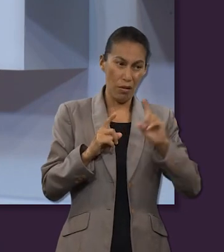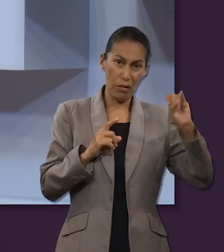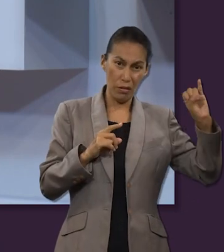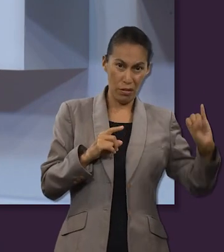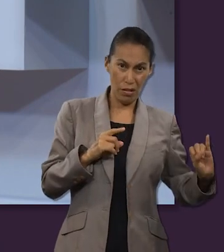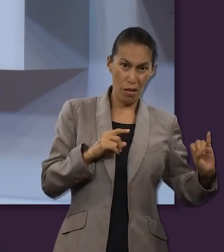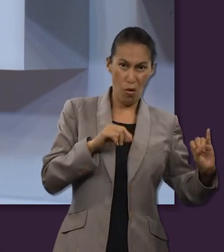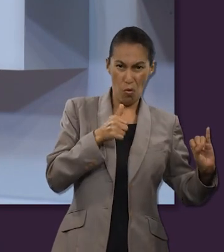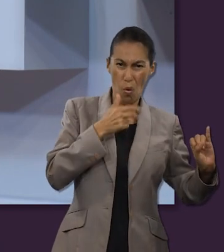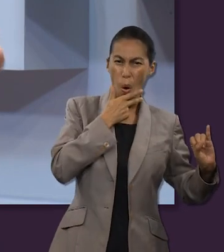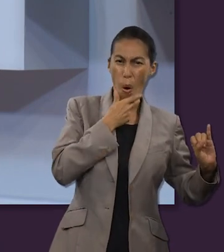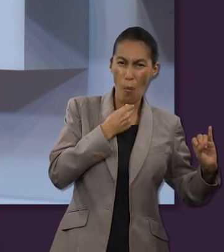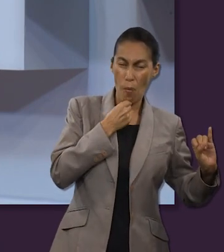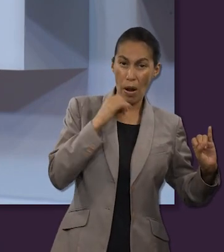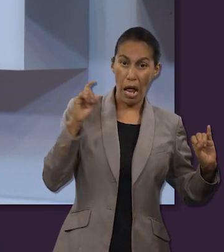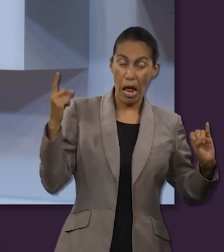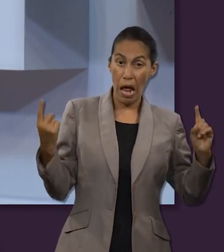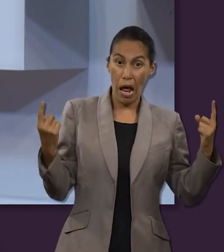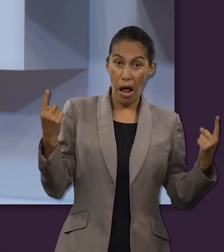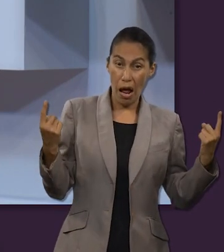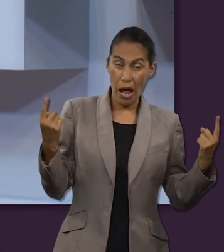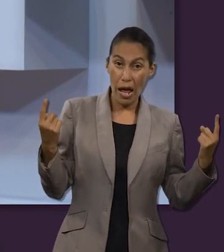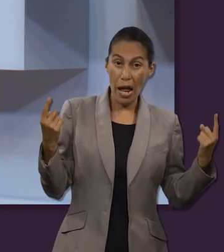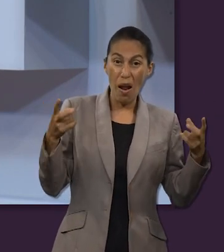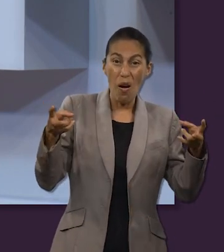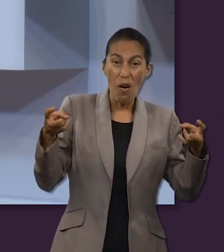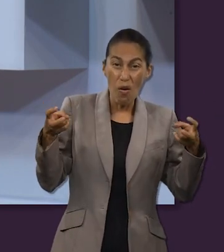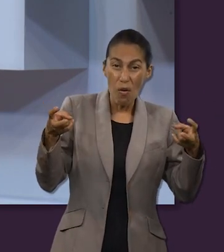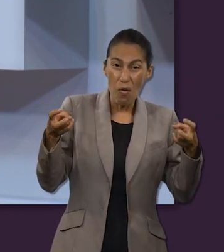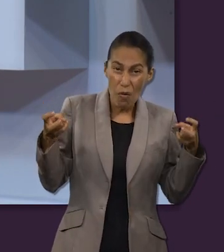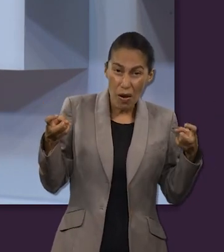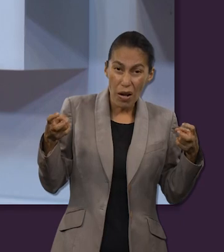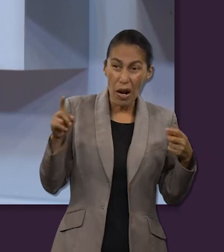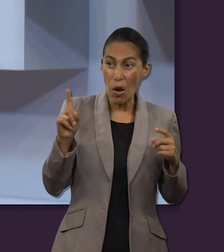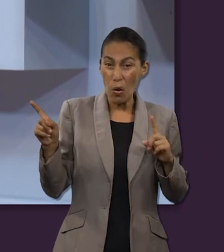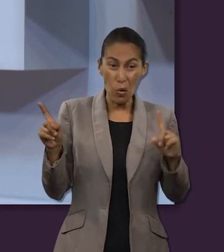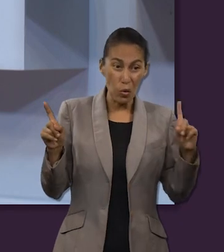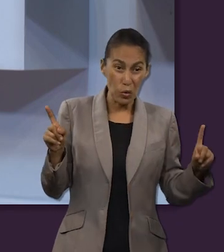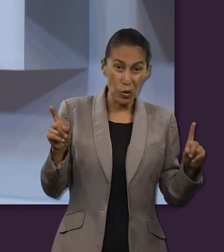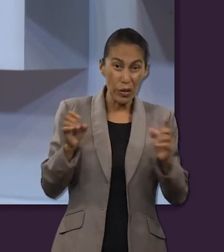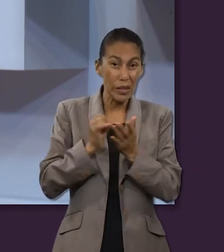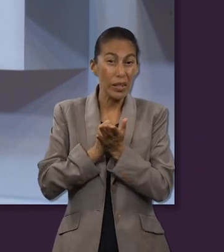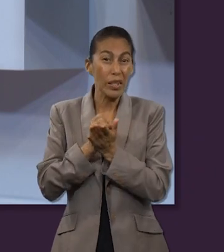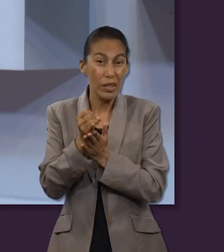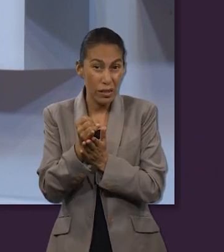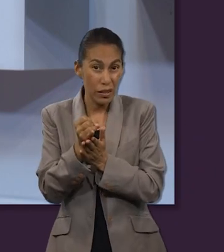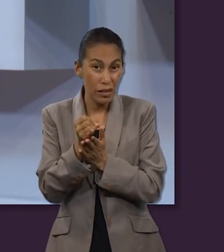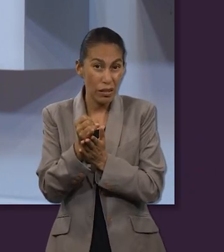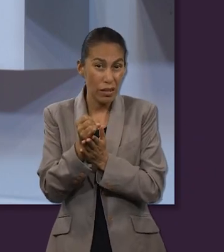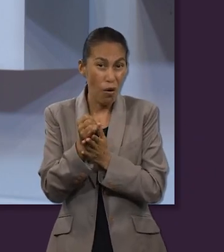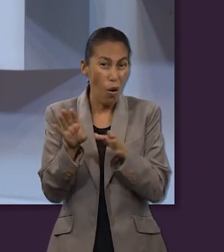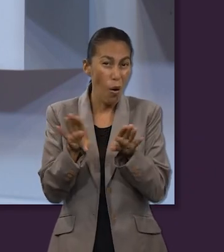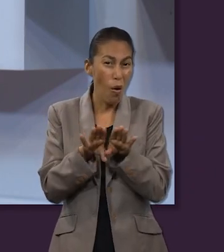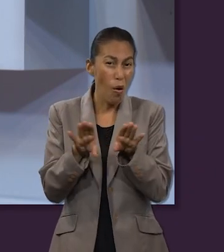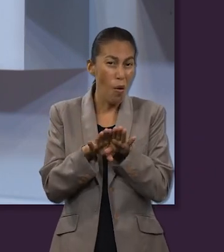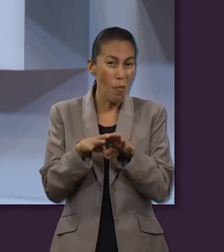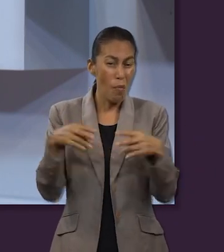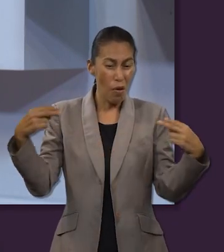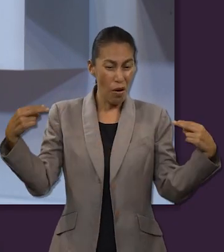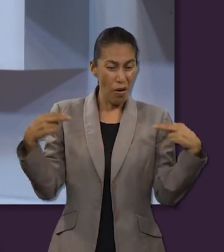y cada uno de ellos tuvo que tomar una decisión o tuvo que elegir una